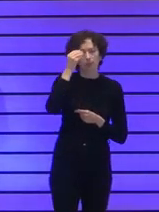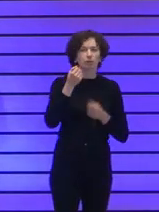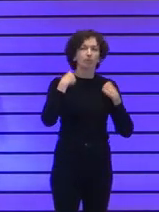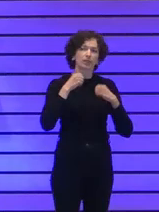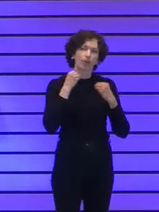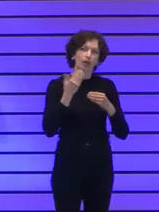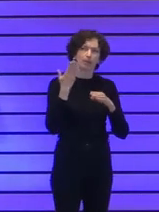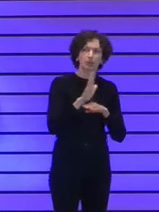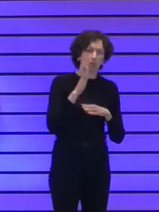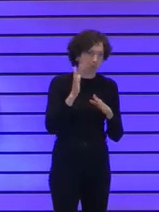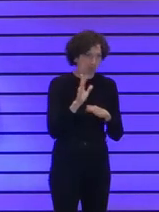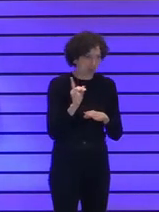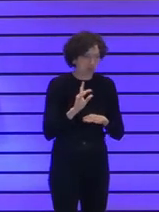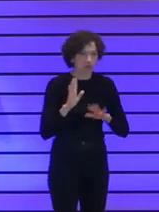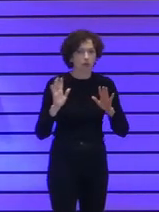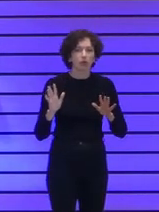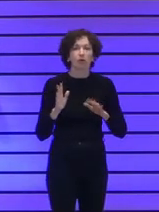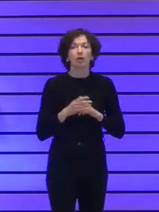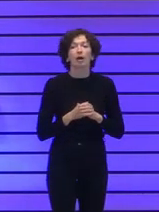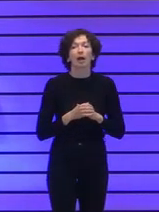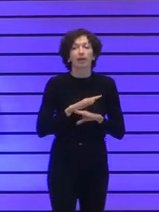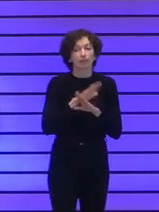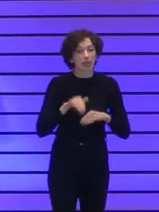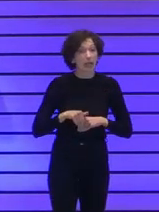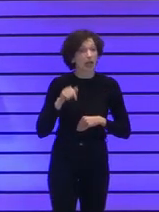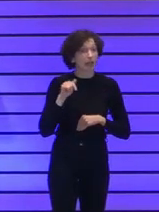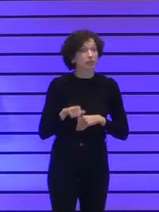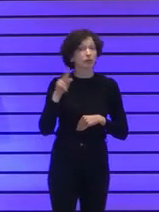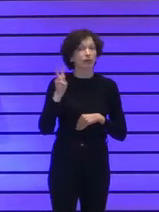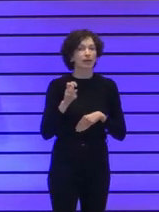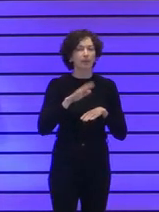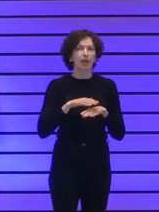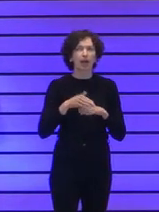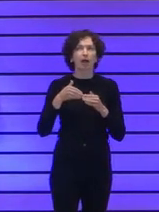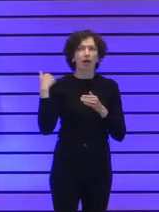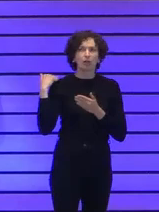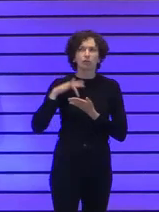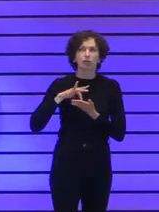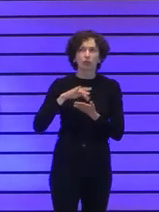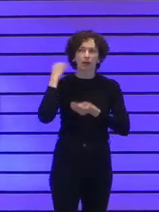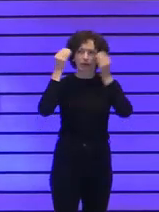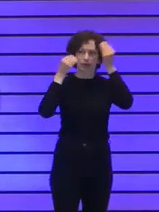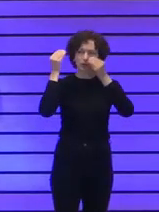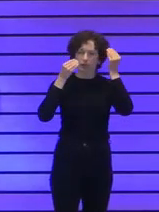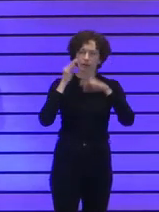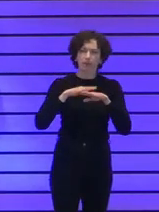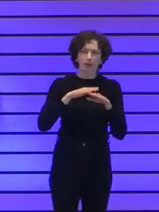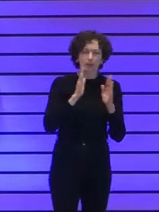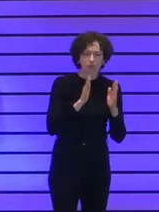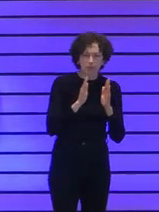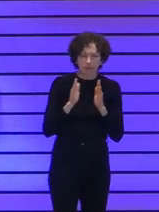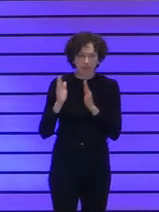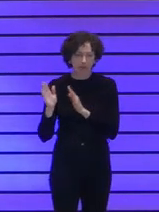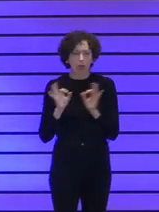que presentaremos entonces bueno pues nos ha servido mucho para reflexionar sobre lo que hemos hecho para sistematizarlo para reorganizarlo